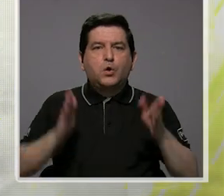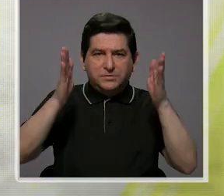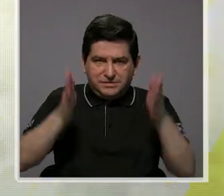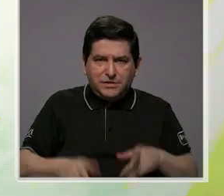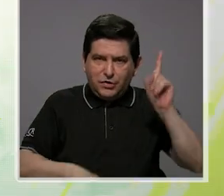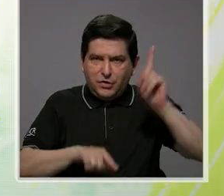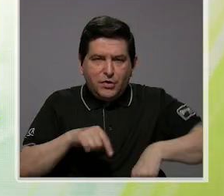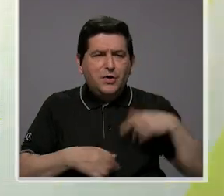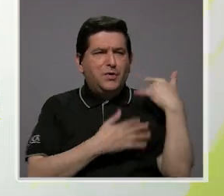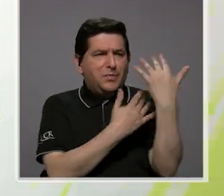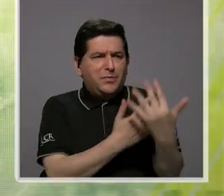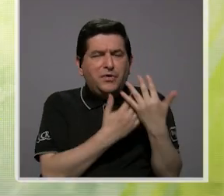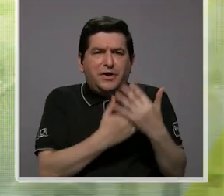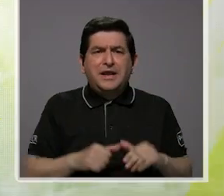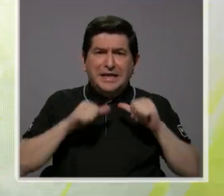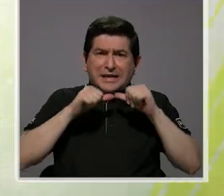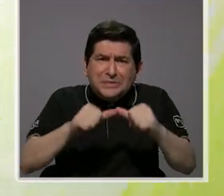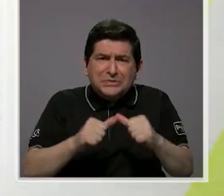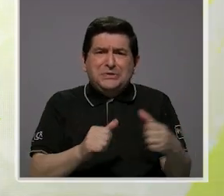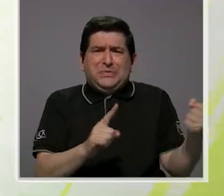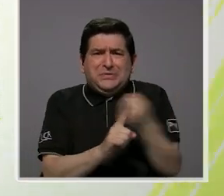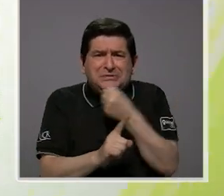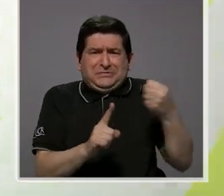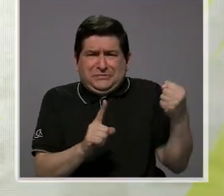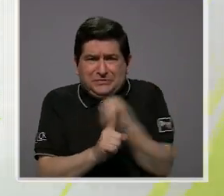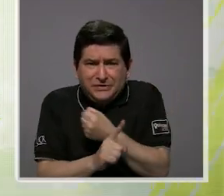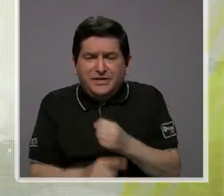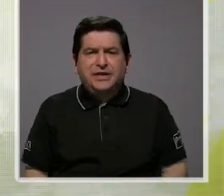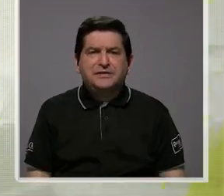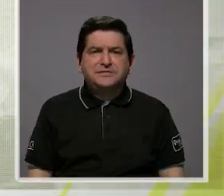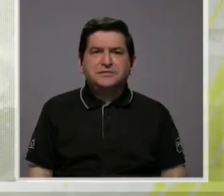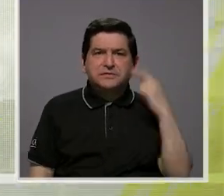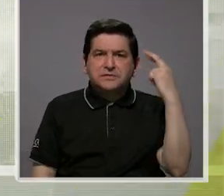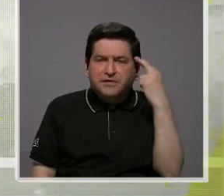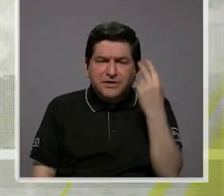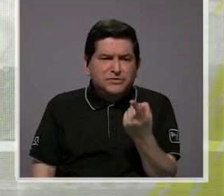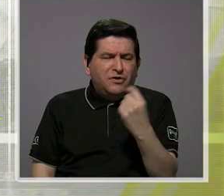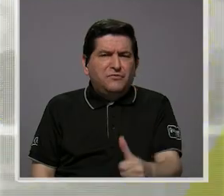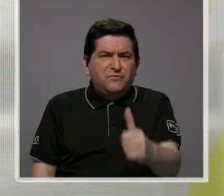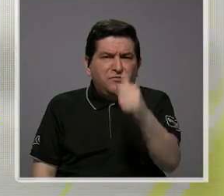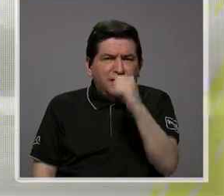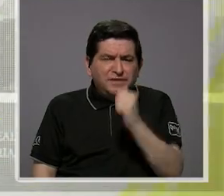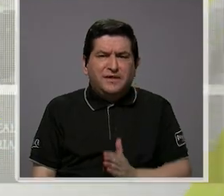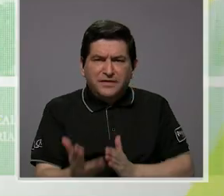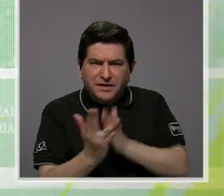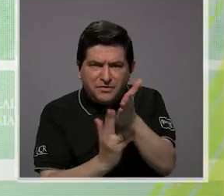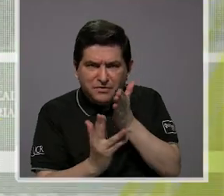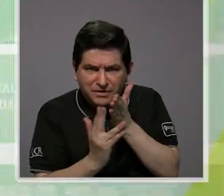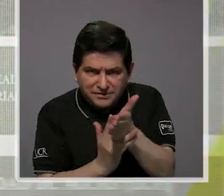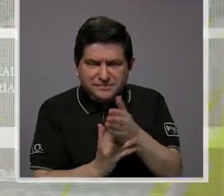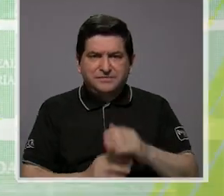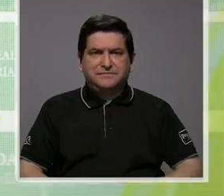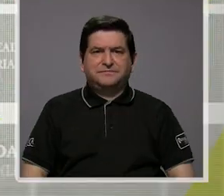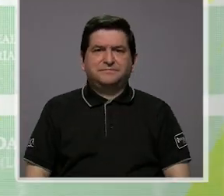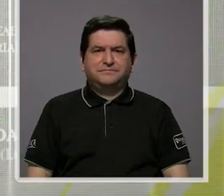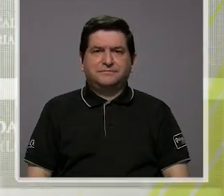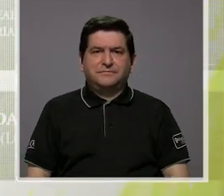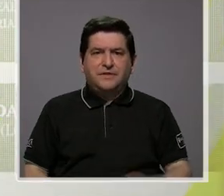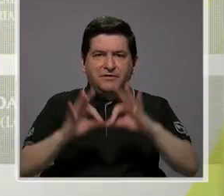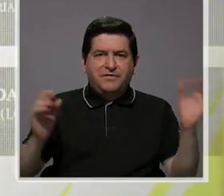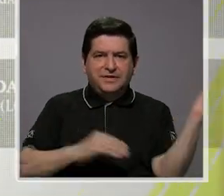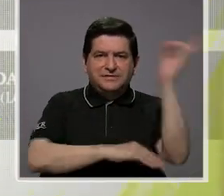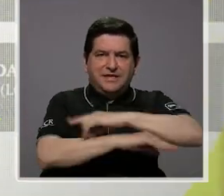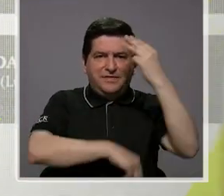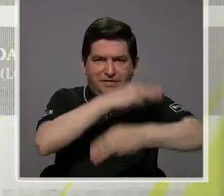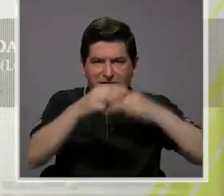Los ticos no podemos esperar a que se genere más violencia por la falta de disponibilidad de agua dulce. El